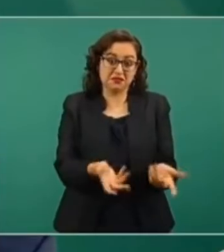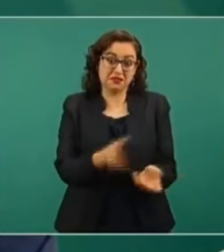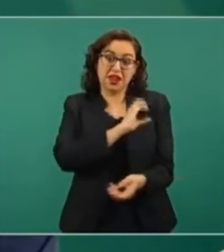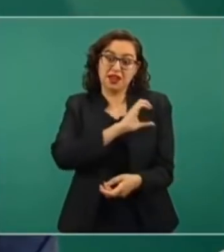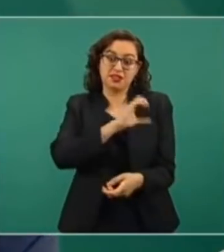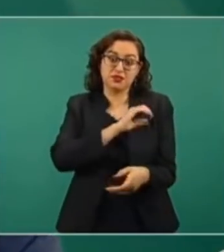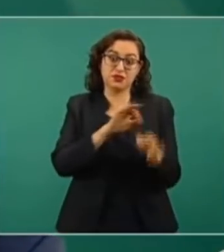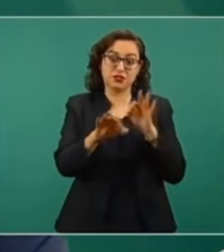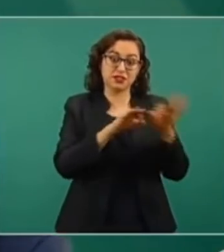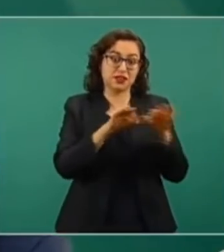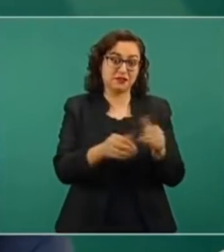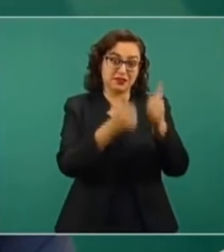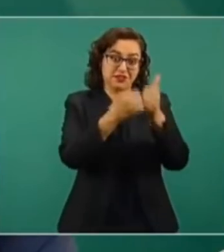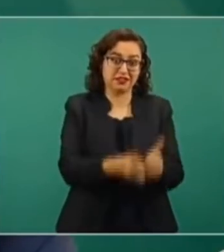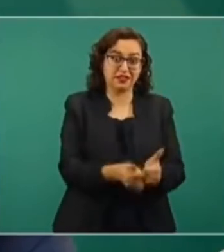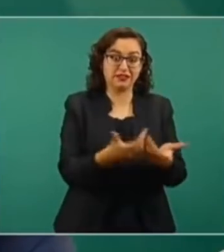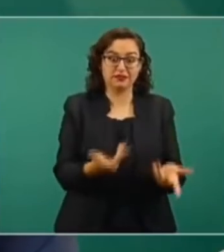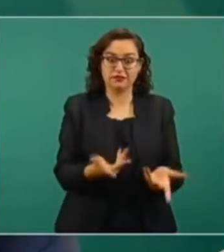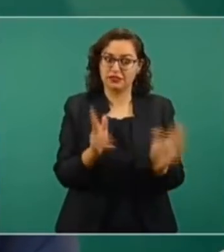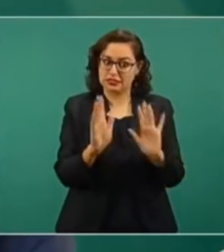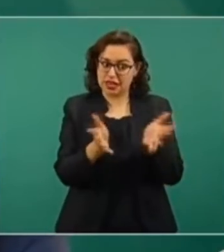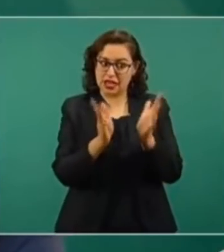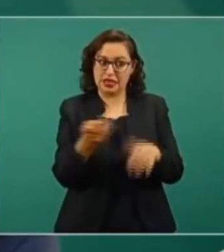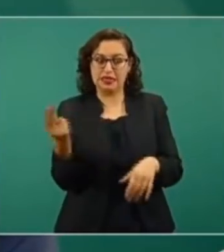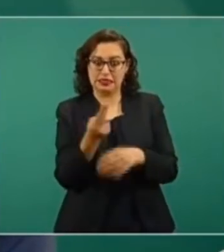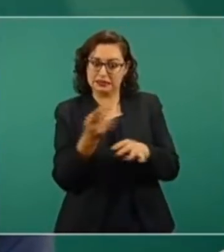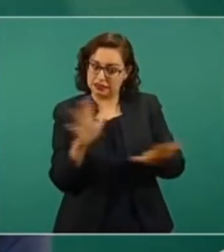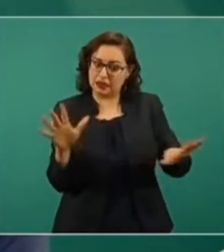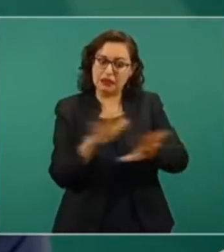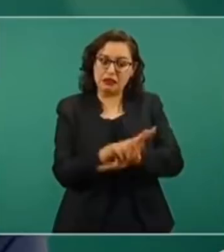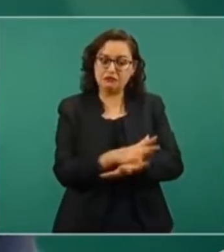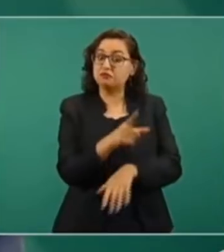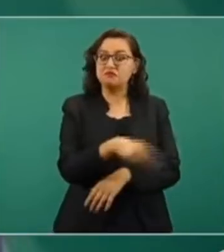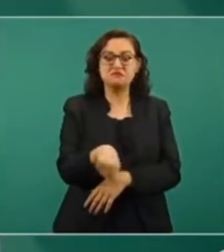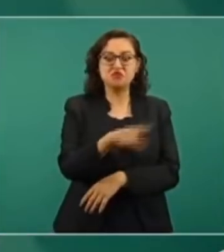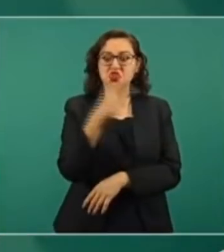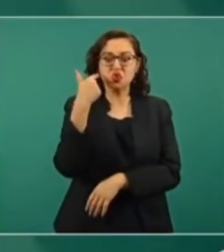y no quieren dejar